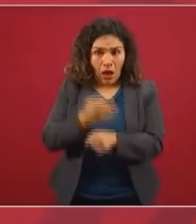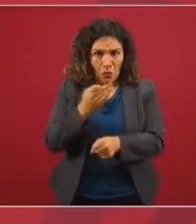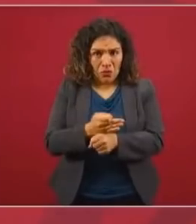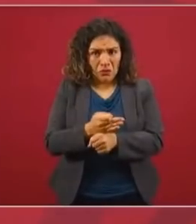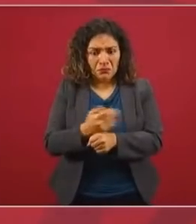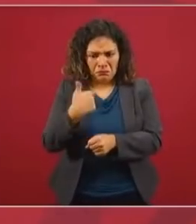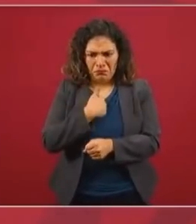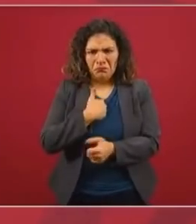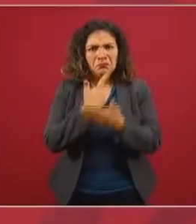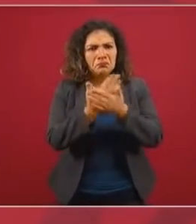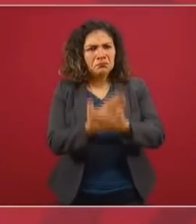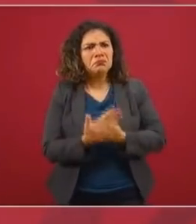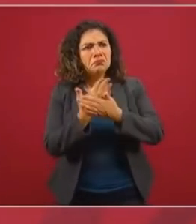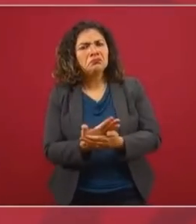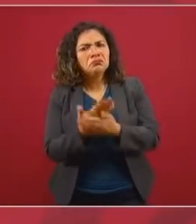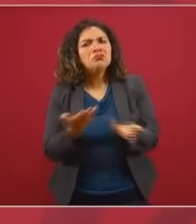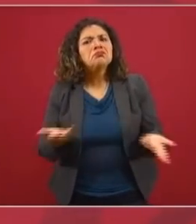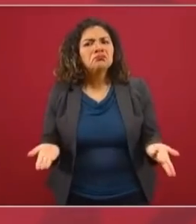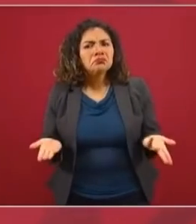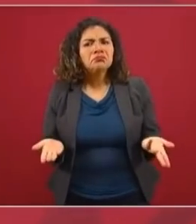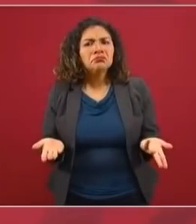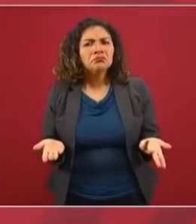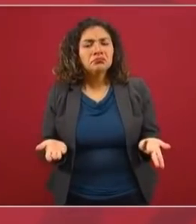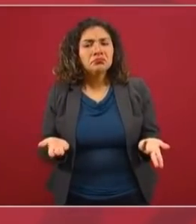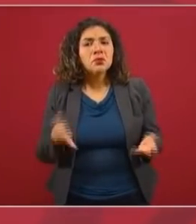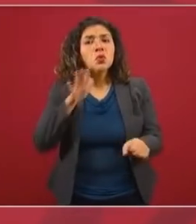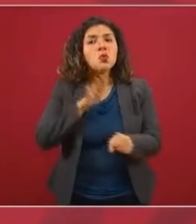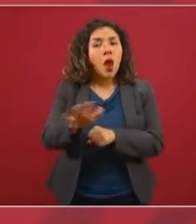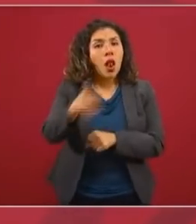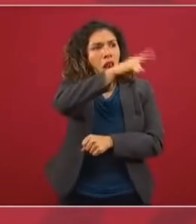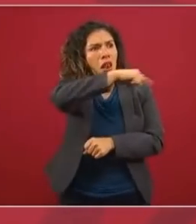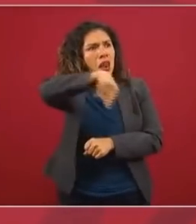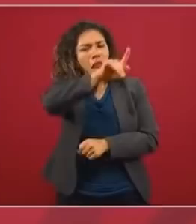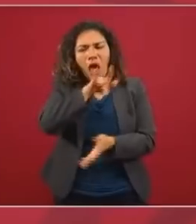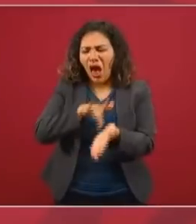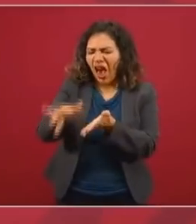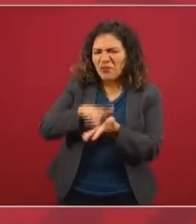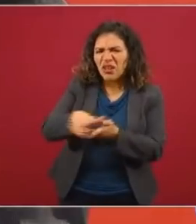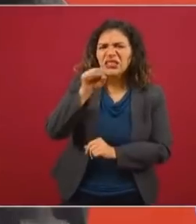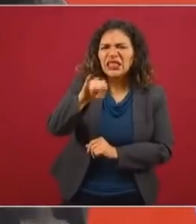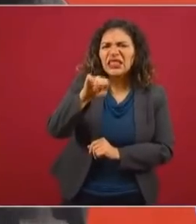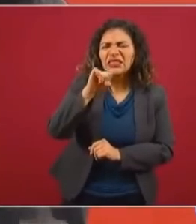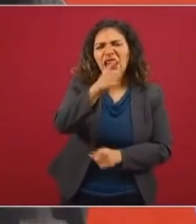que los que apoyaban el modelo neoliberal